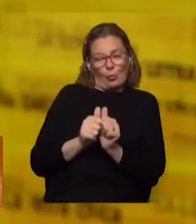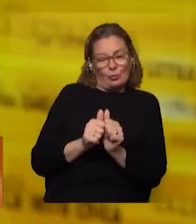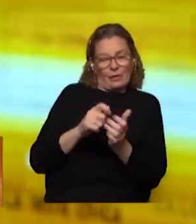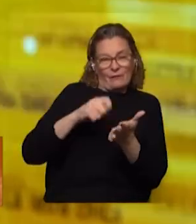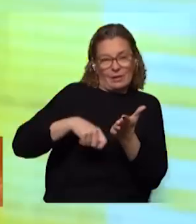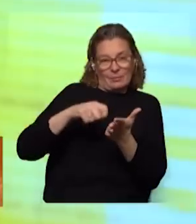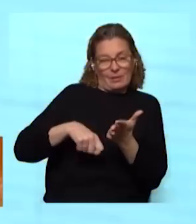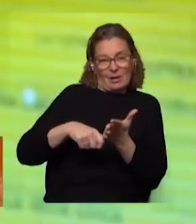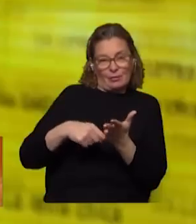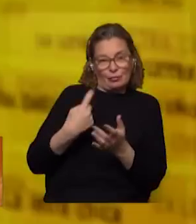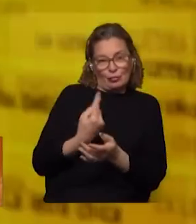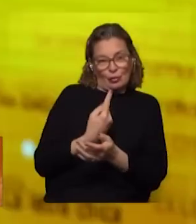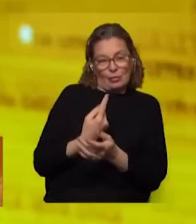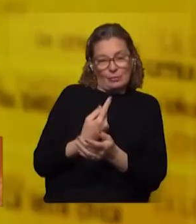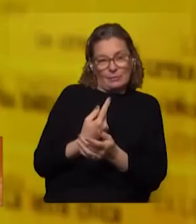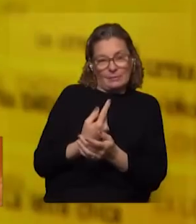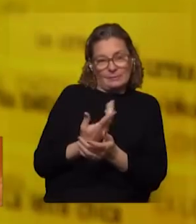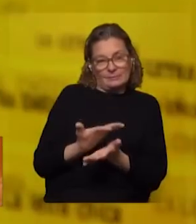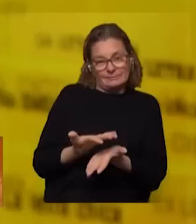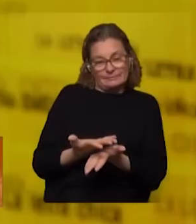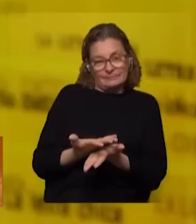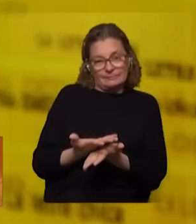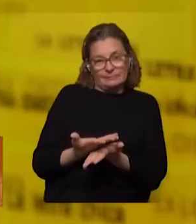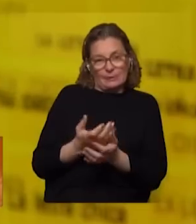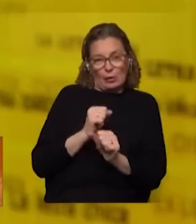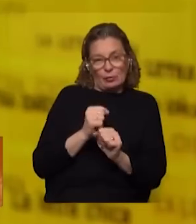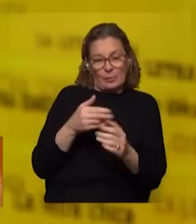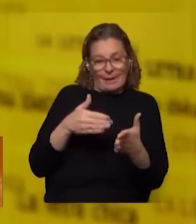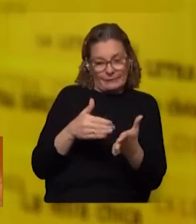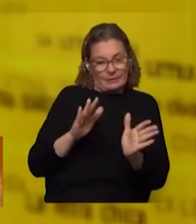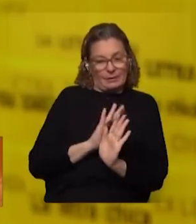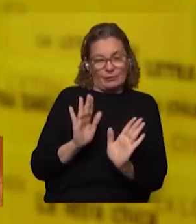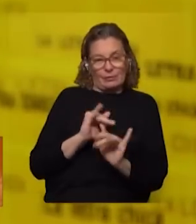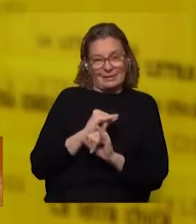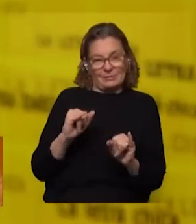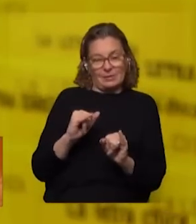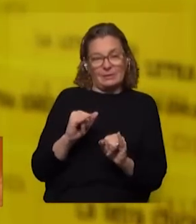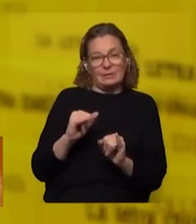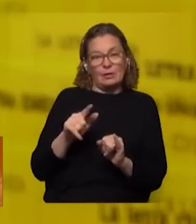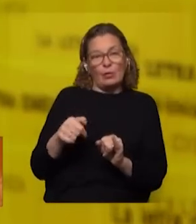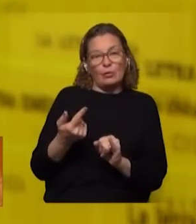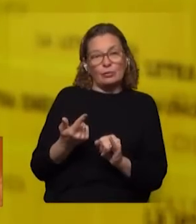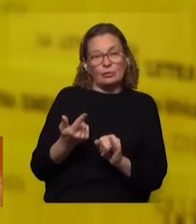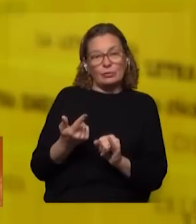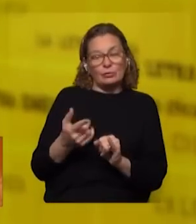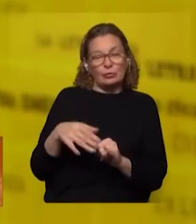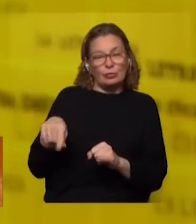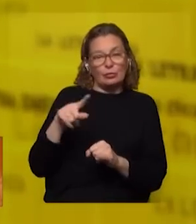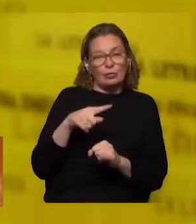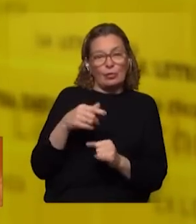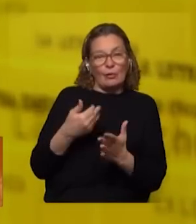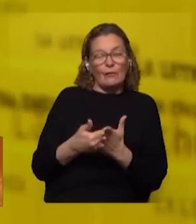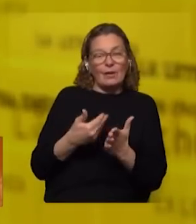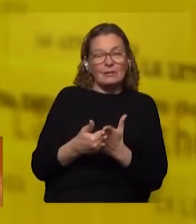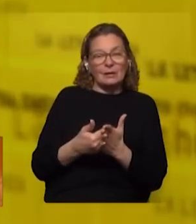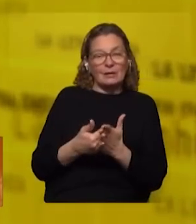una autonomía la recolección de firmas que no se puede frenar y la otra bueno todo falta